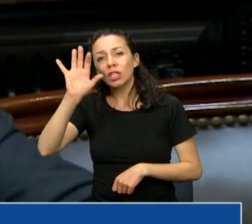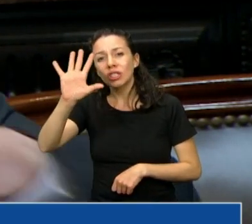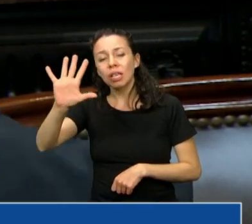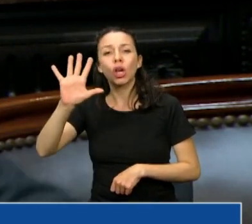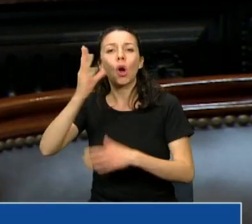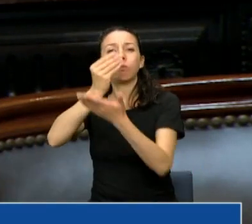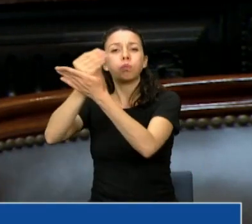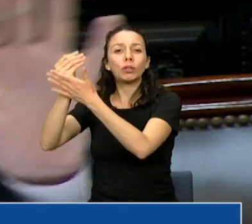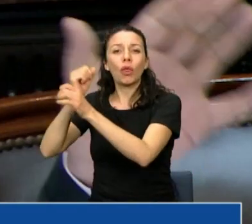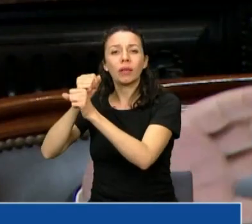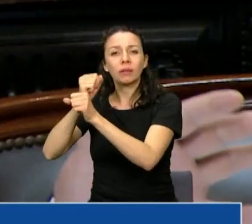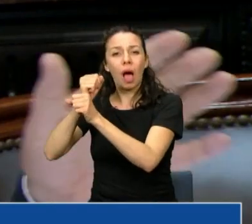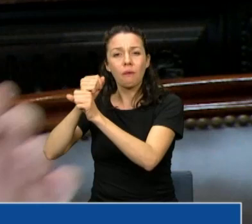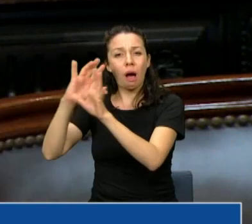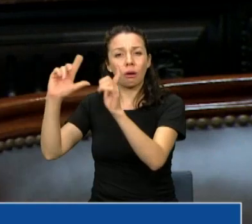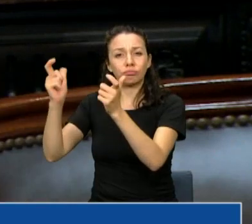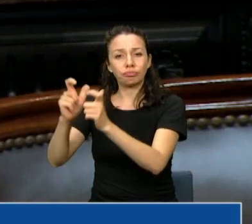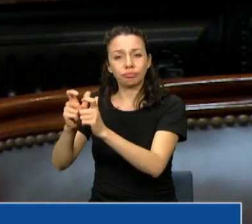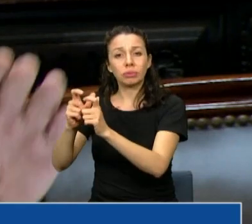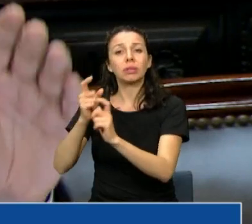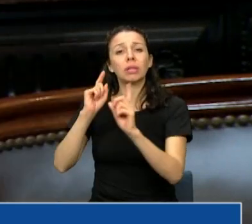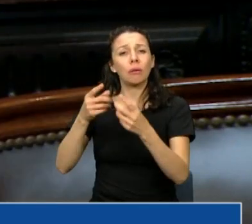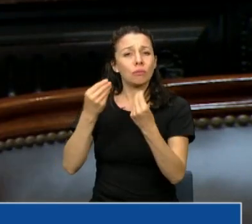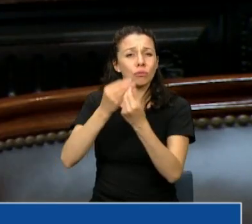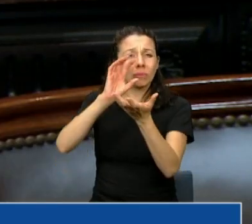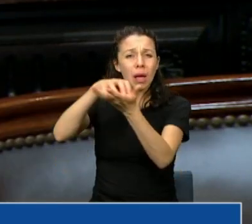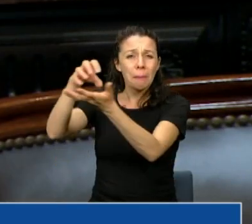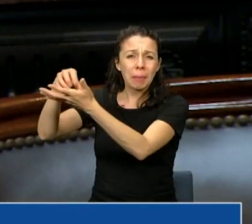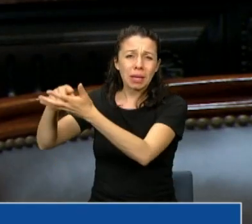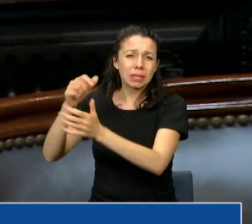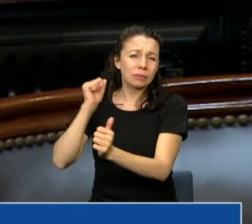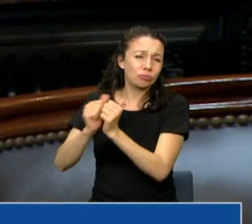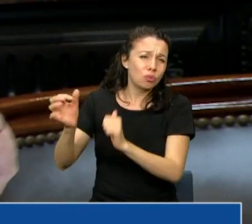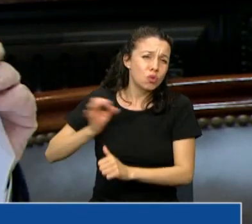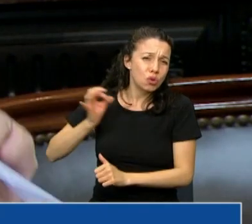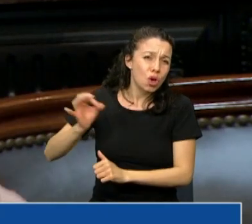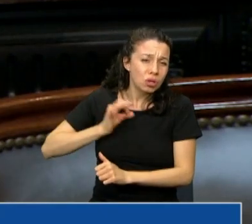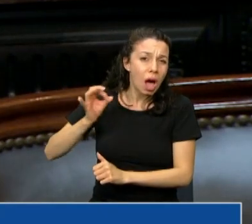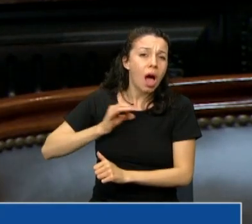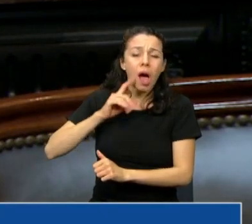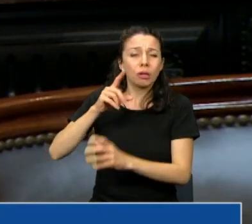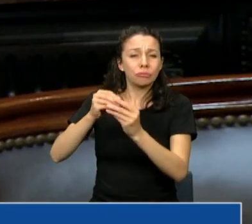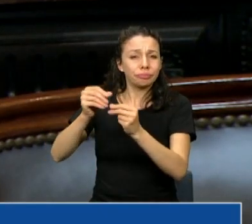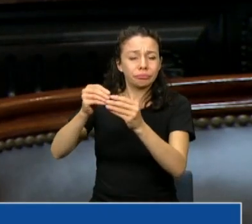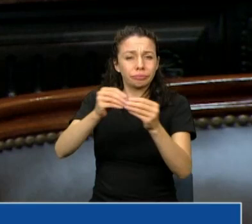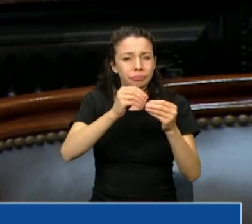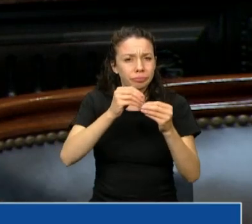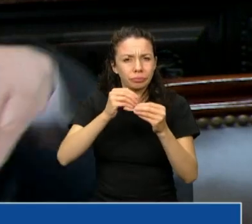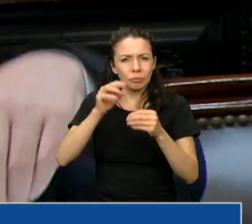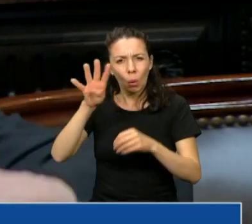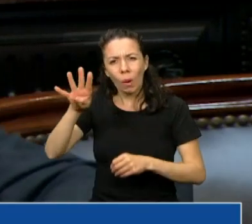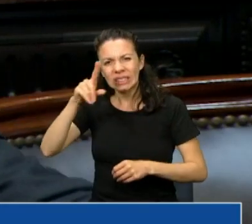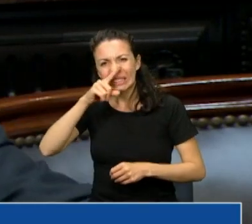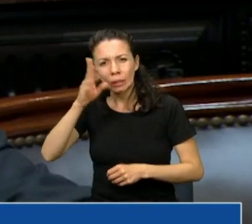trabajo y desaparecieron una gran cantidad de firmas históricas, el 47%. Entonces sí